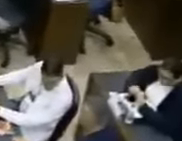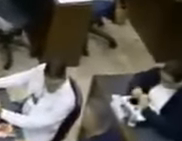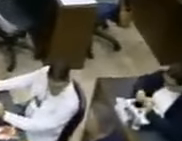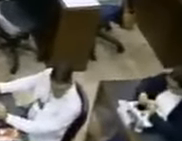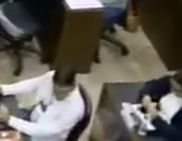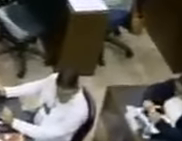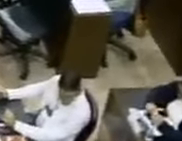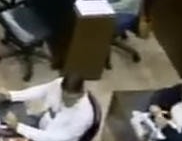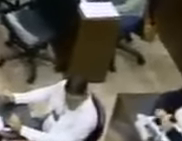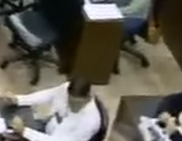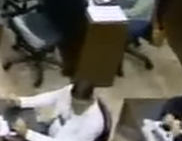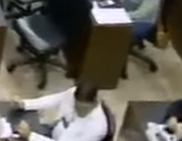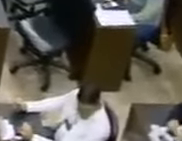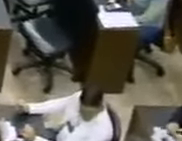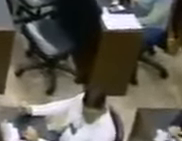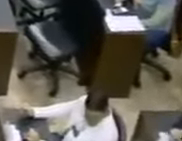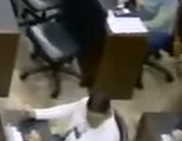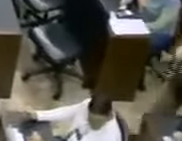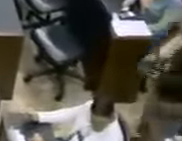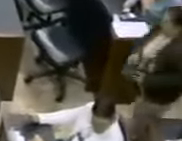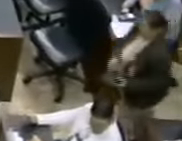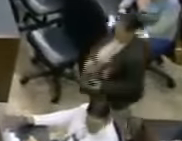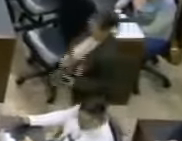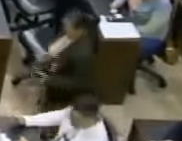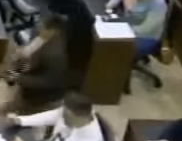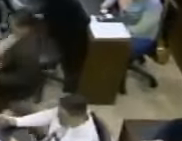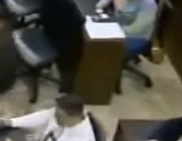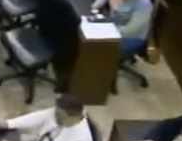de la senadora